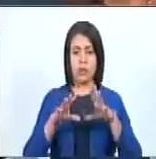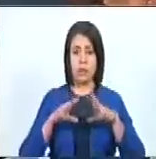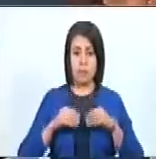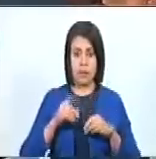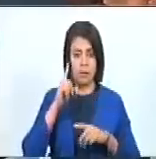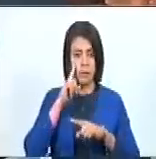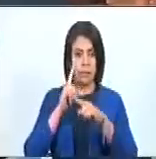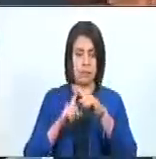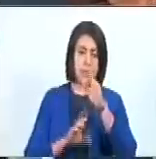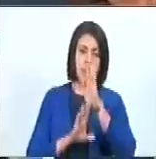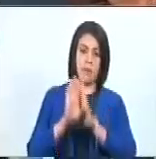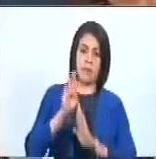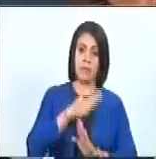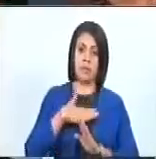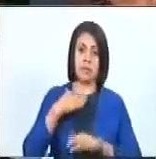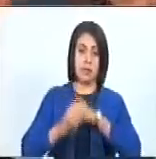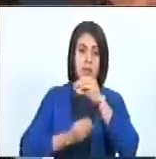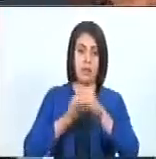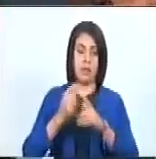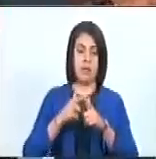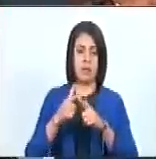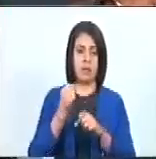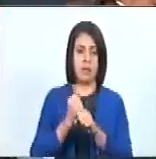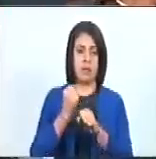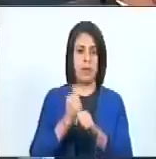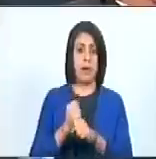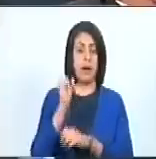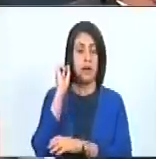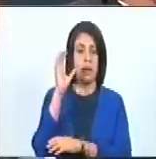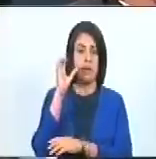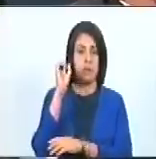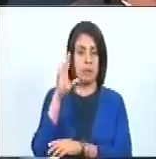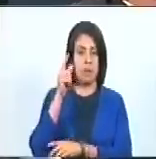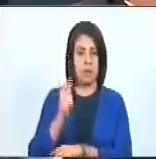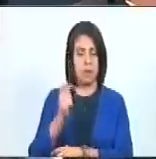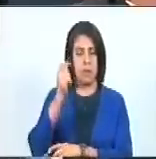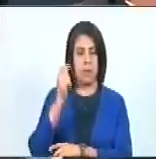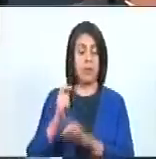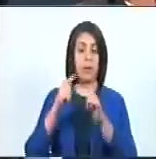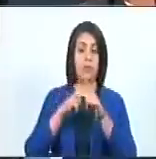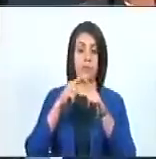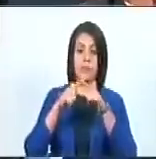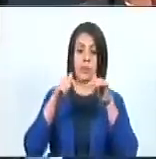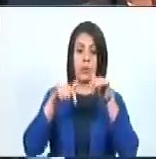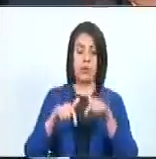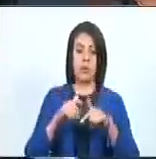este avance que se hizo en función del trabajo parlamentario. Y en ese sentido,